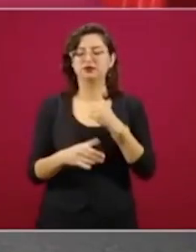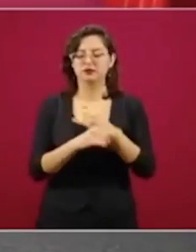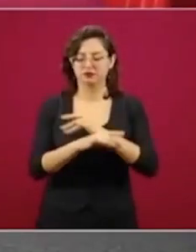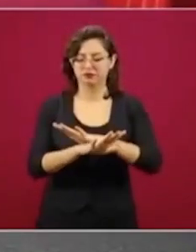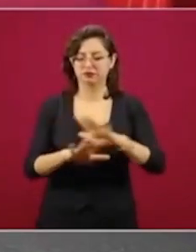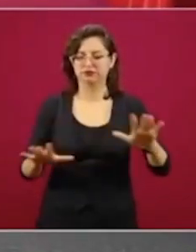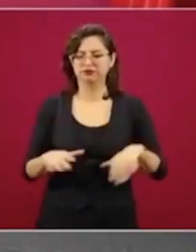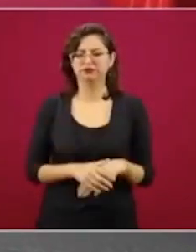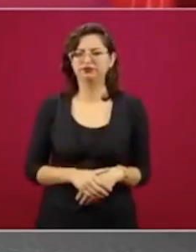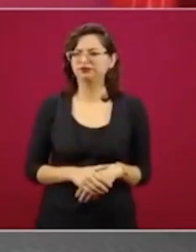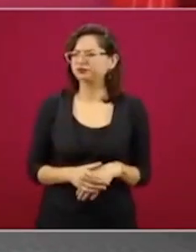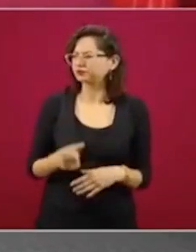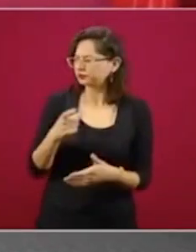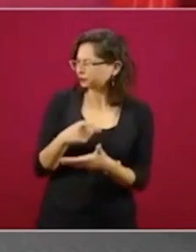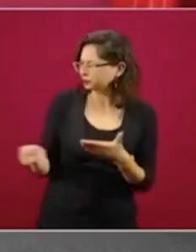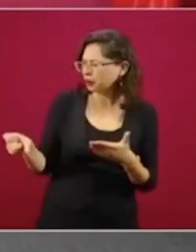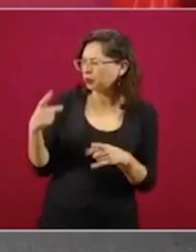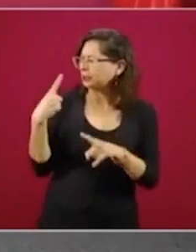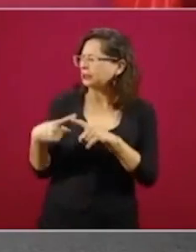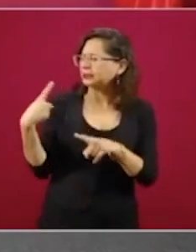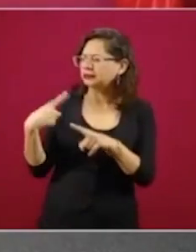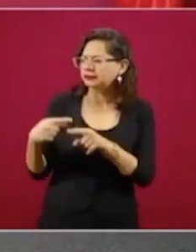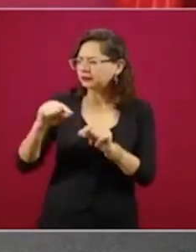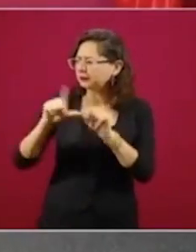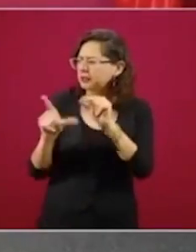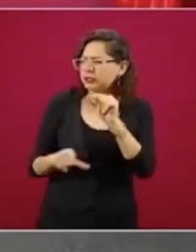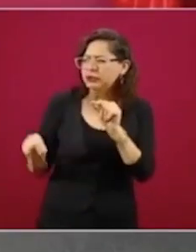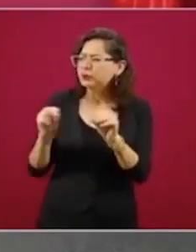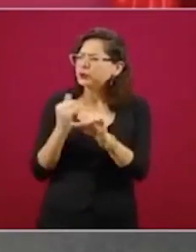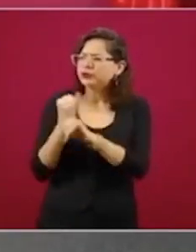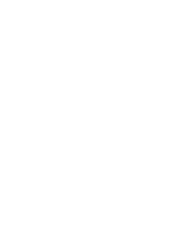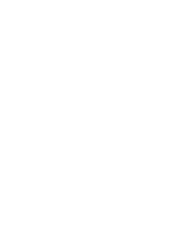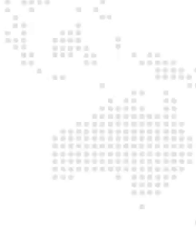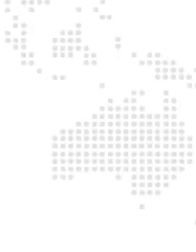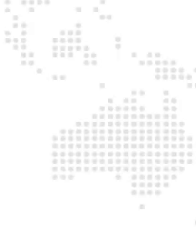comprador o nacional, presidente? ¿Mande? ¿Es un comprador nacional o internacional? Internacional.